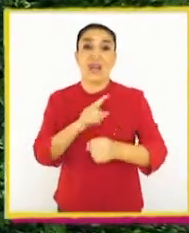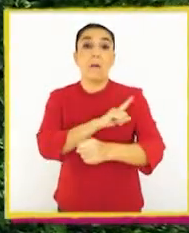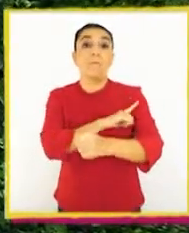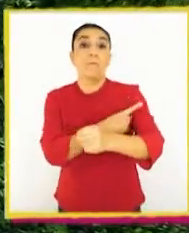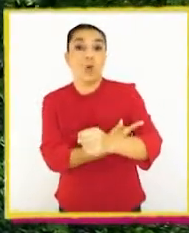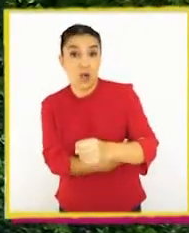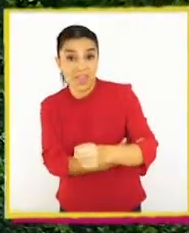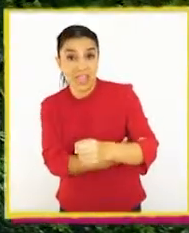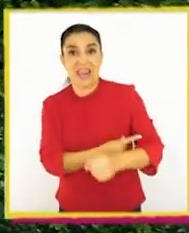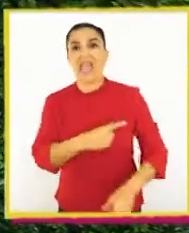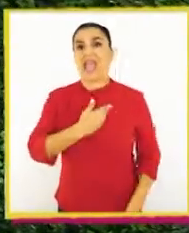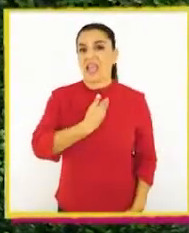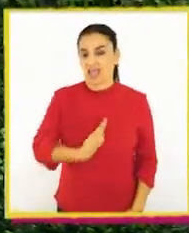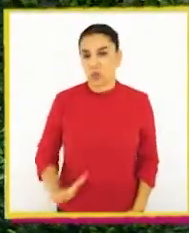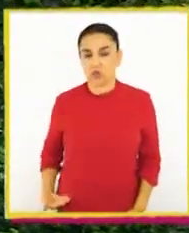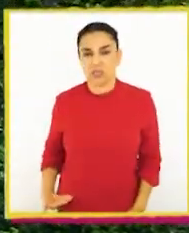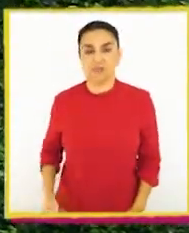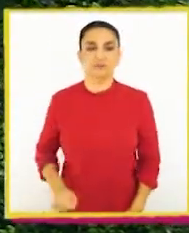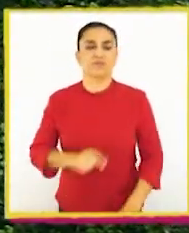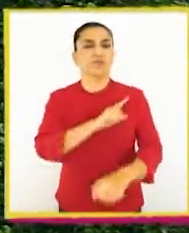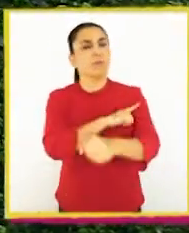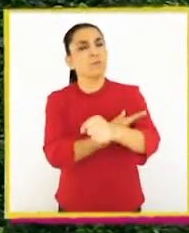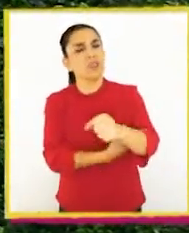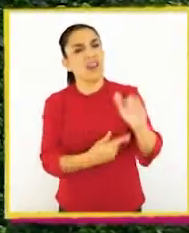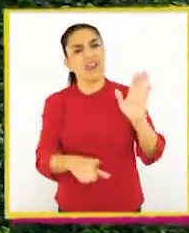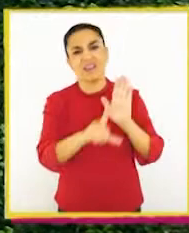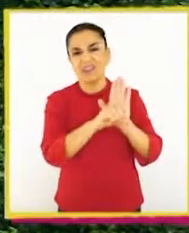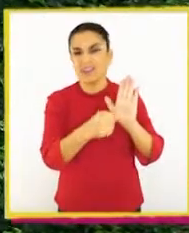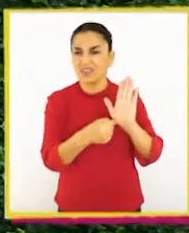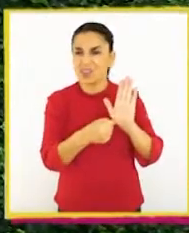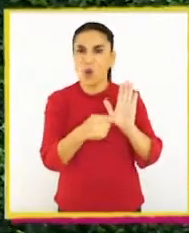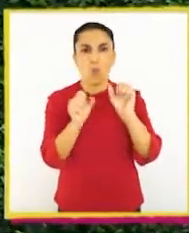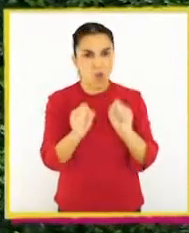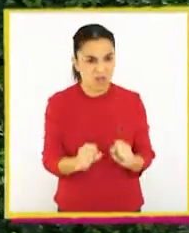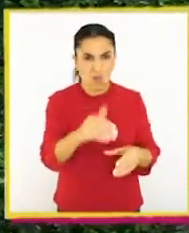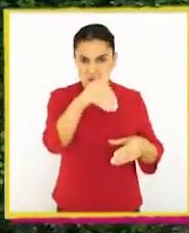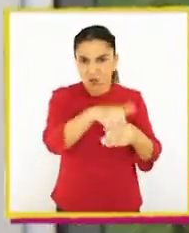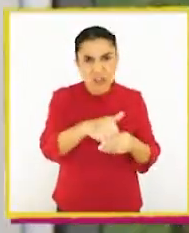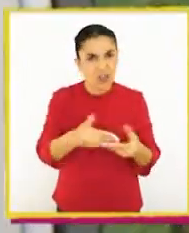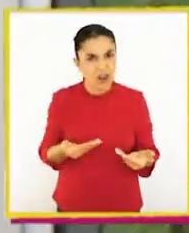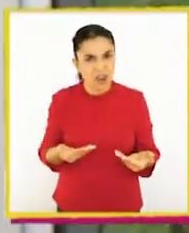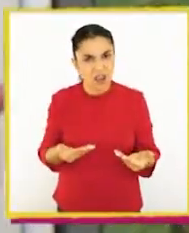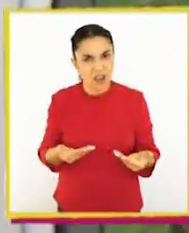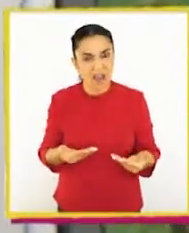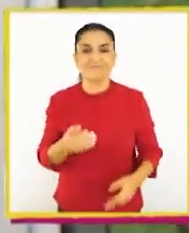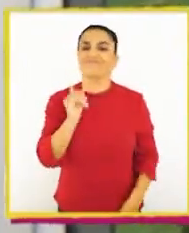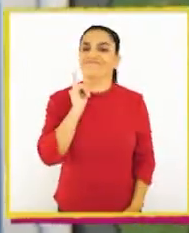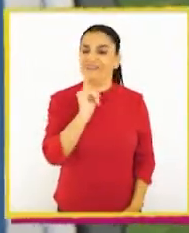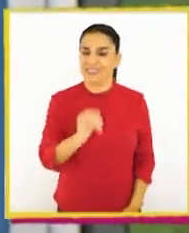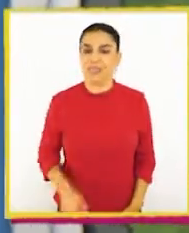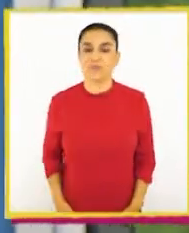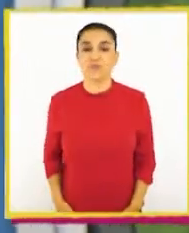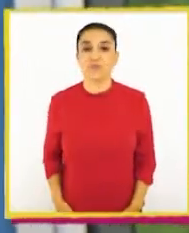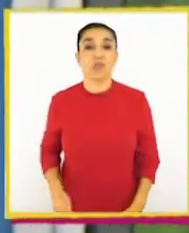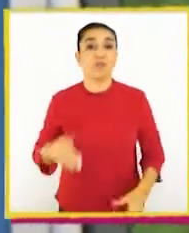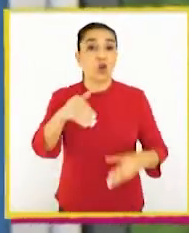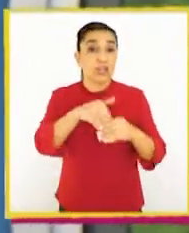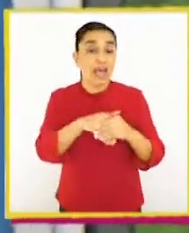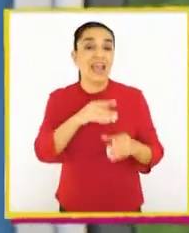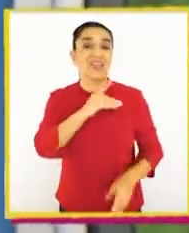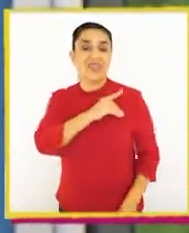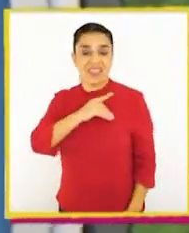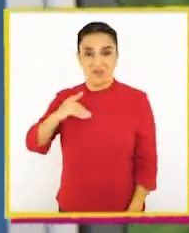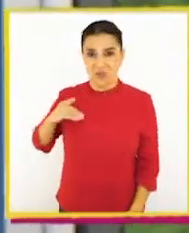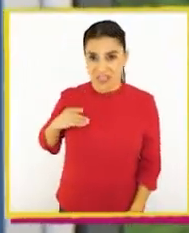al Poder Ejecutivo. Y con respecto al Poder Legislativo, ¿podemos votar por ellos? Claro, podemos votar por